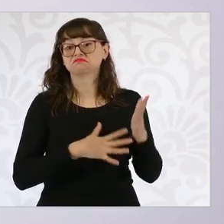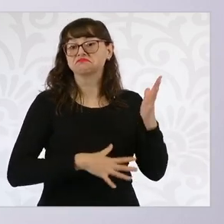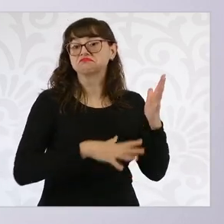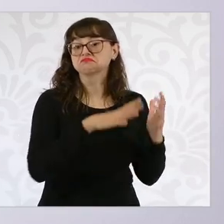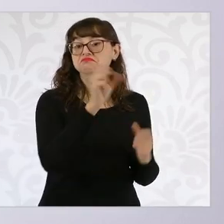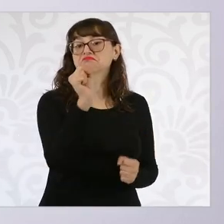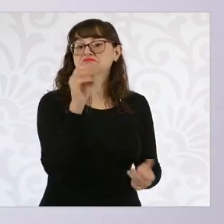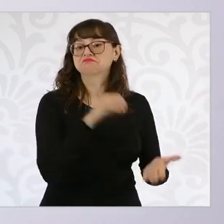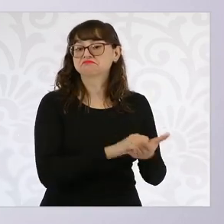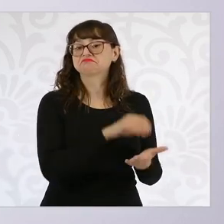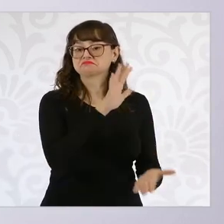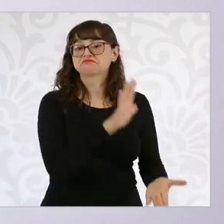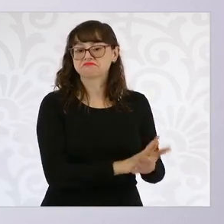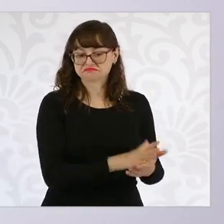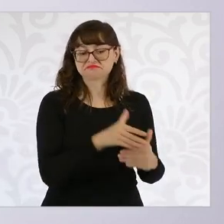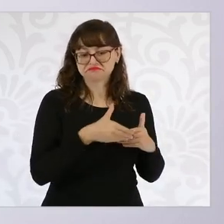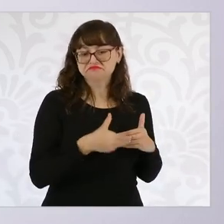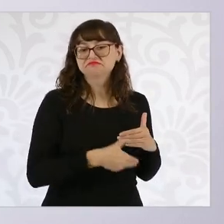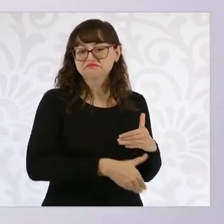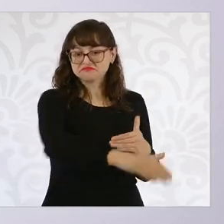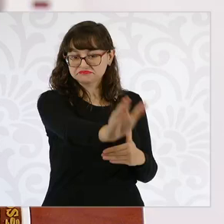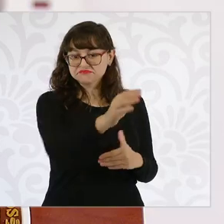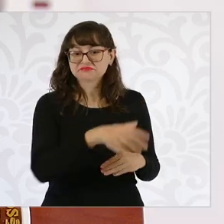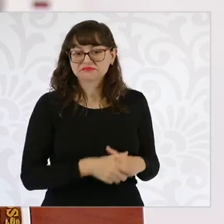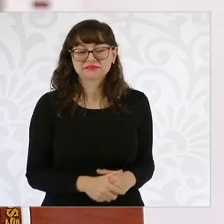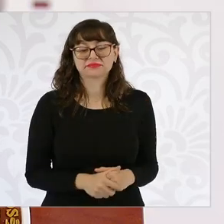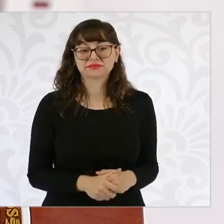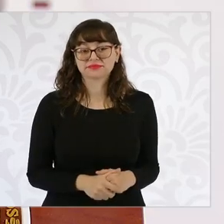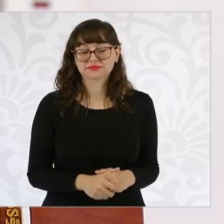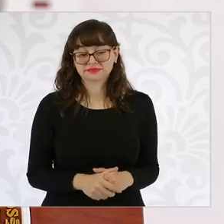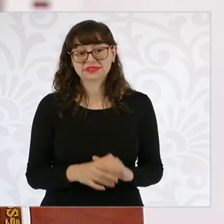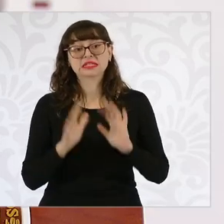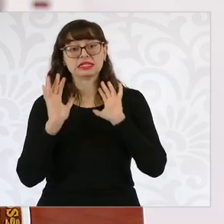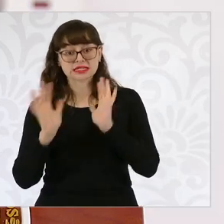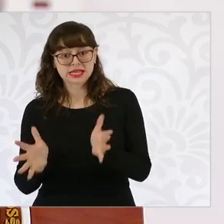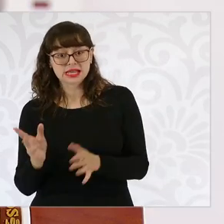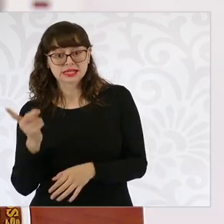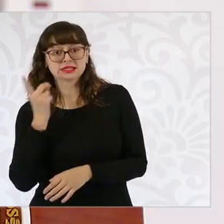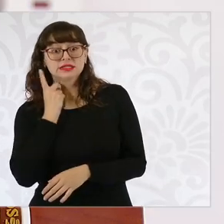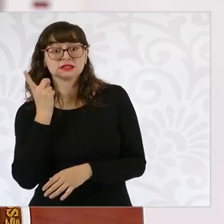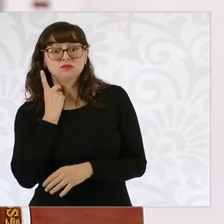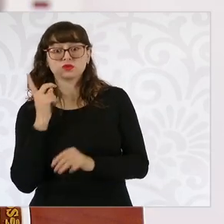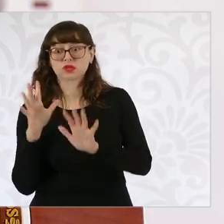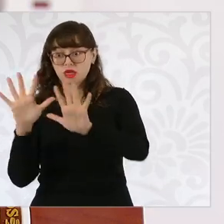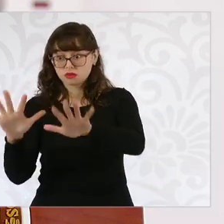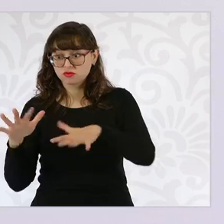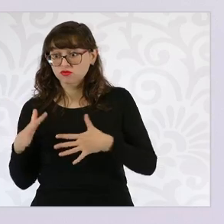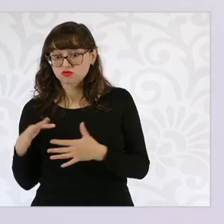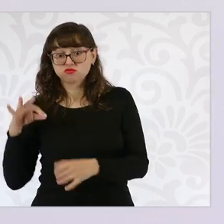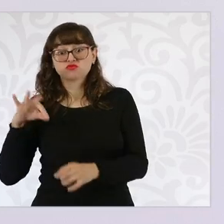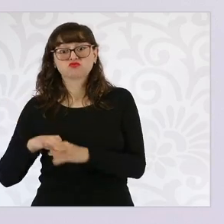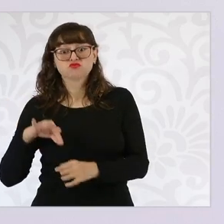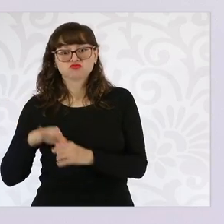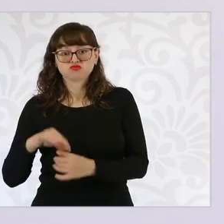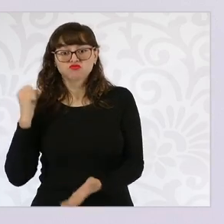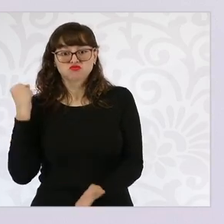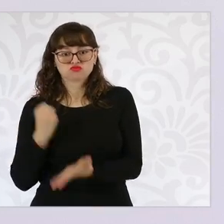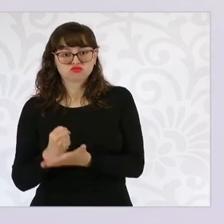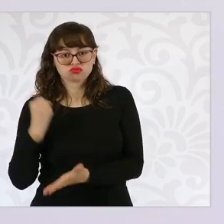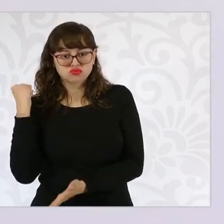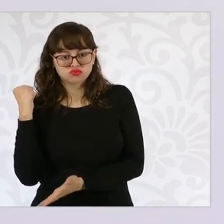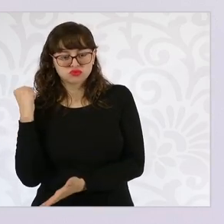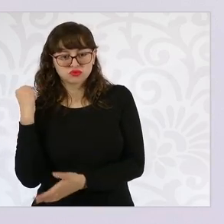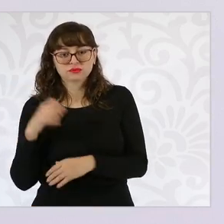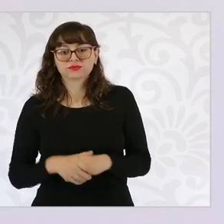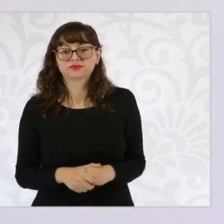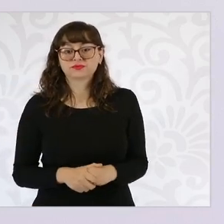constitucionales. Ya se aprobaron en la Cámara de Diputados. El día que se aprobaron puse